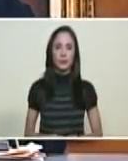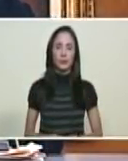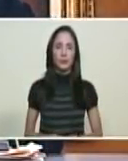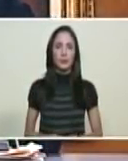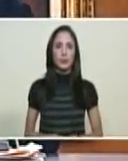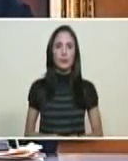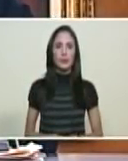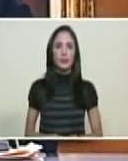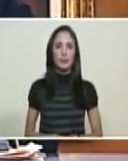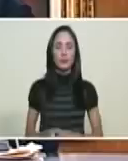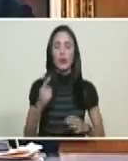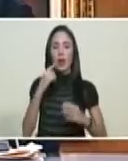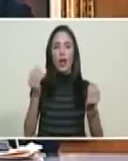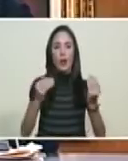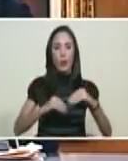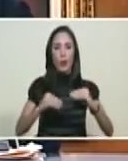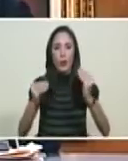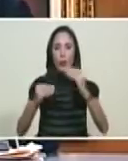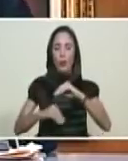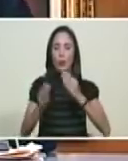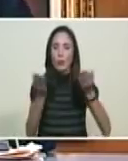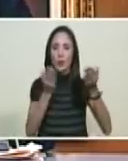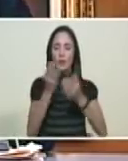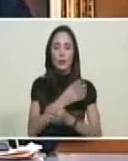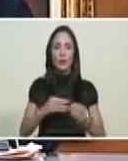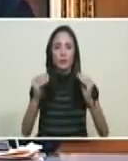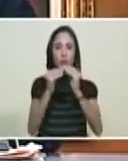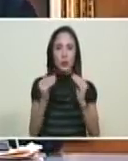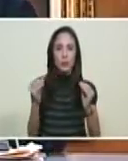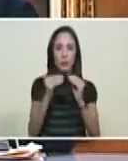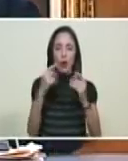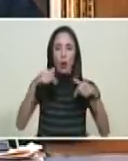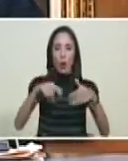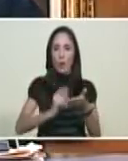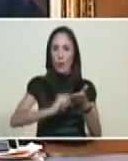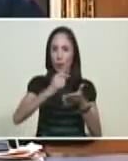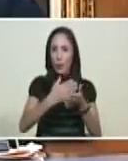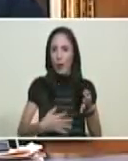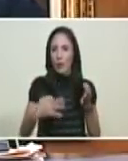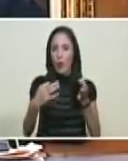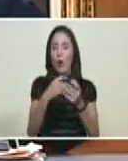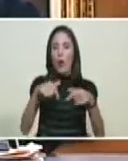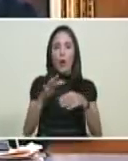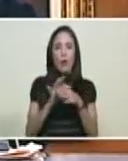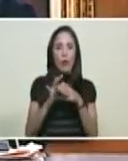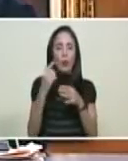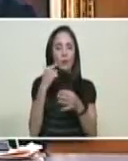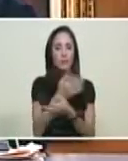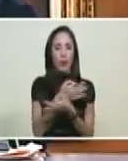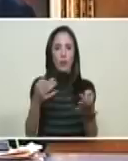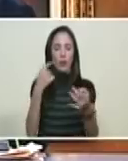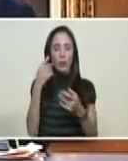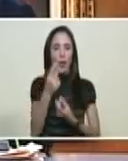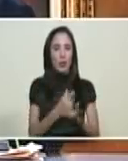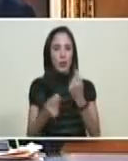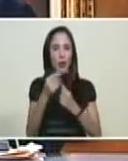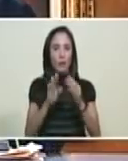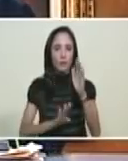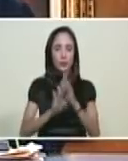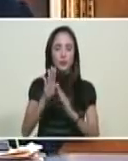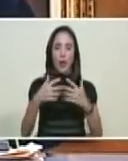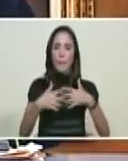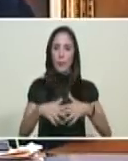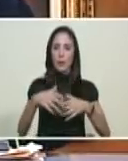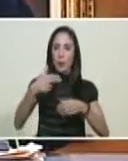Los acuerdos de servicios conjuntos que hoy estamos firmando es la fórmula perfecta para la inversión petrolera